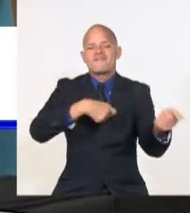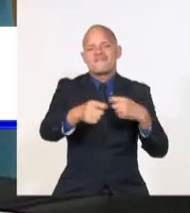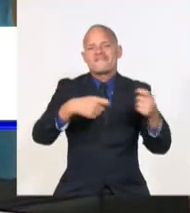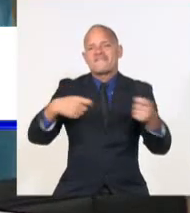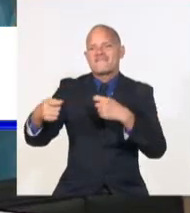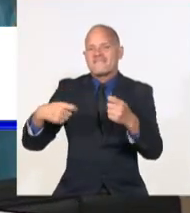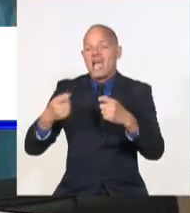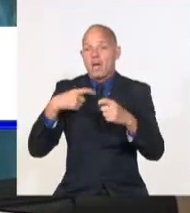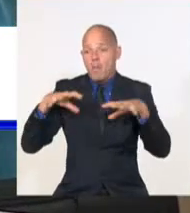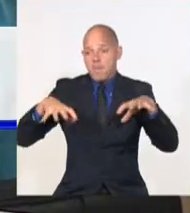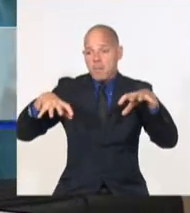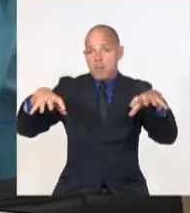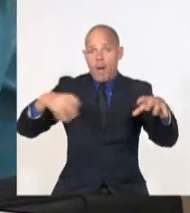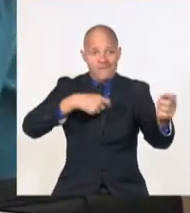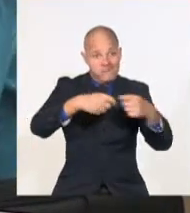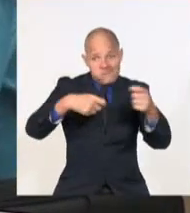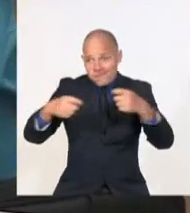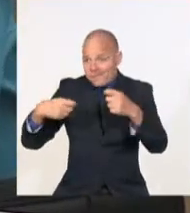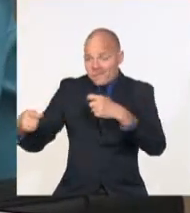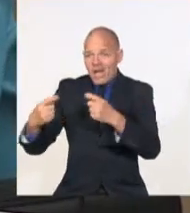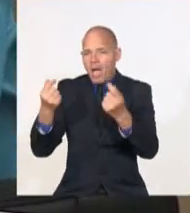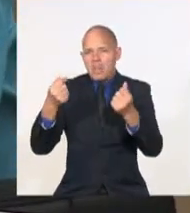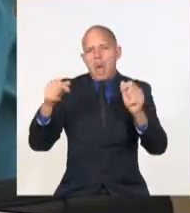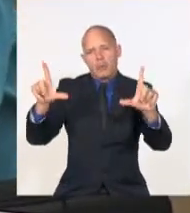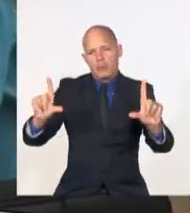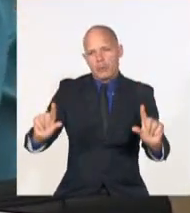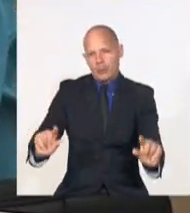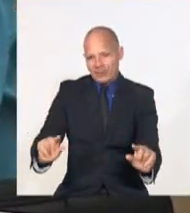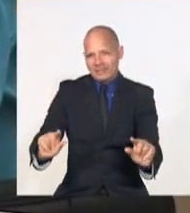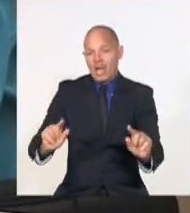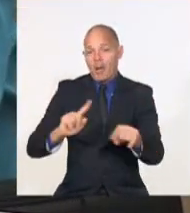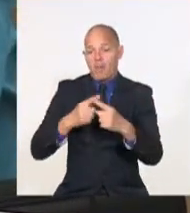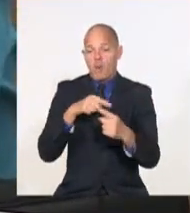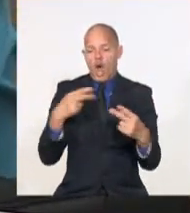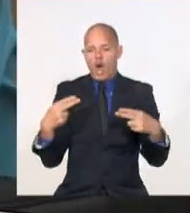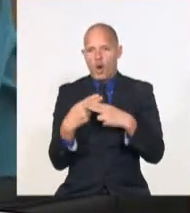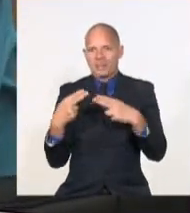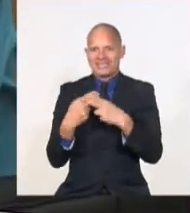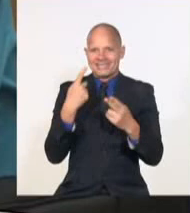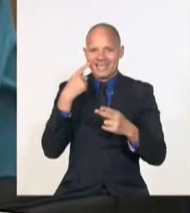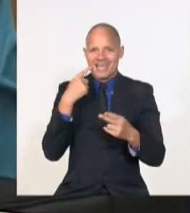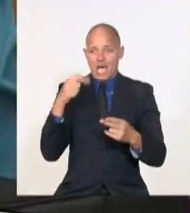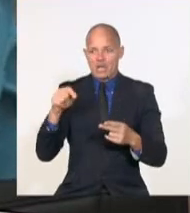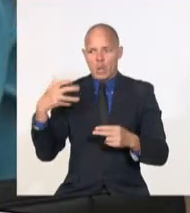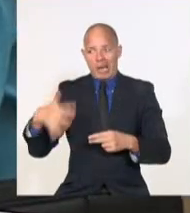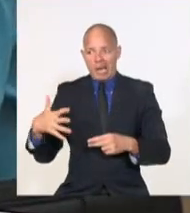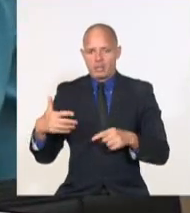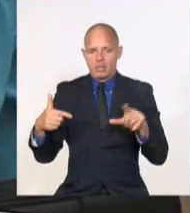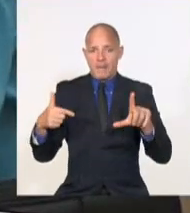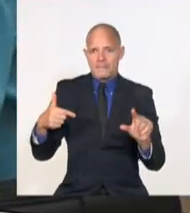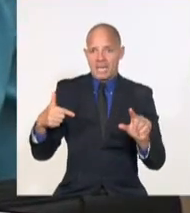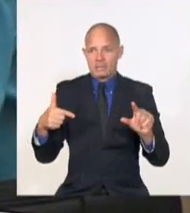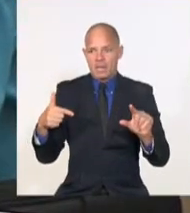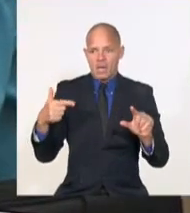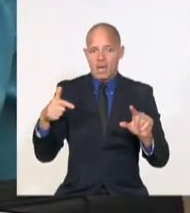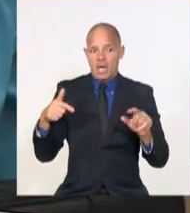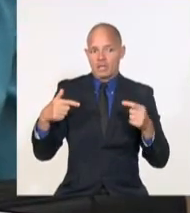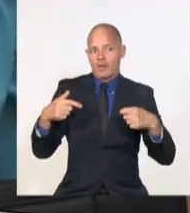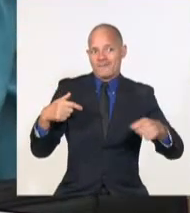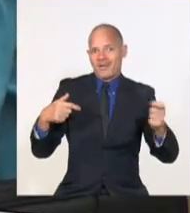porque existe la competencia entre a lo mejor un punto de venta y otro. Un ejemplo, en Mayabeque, la provincia que